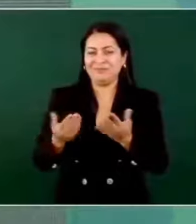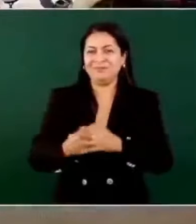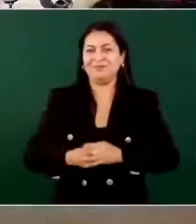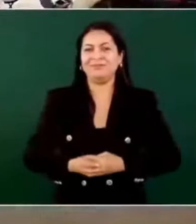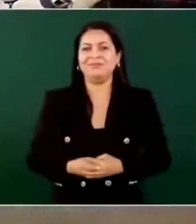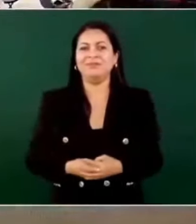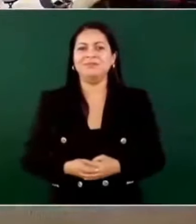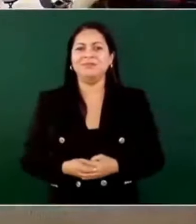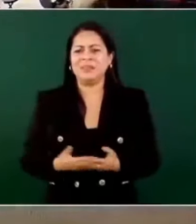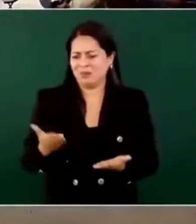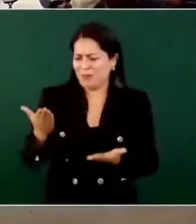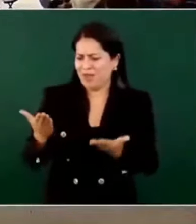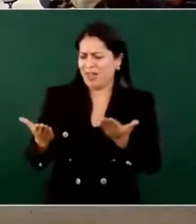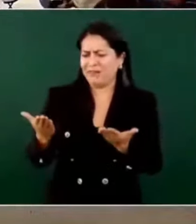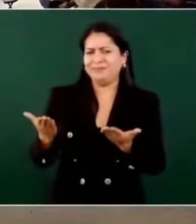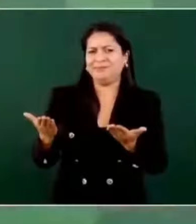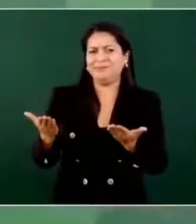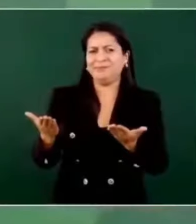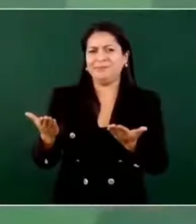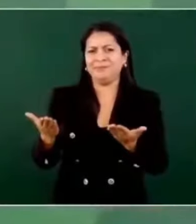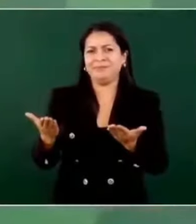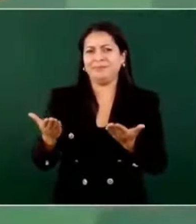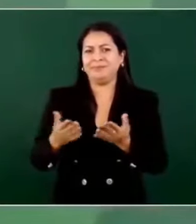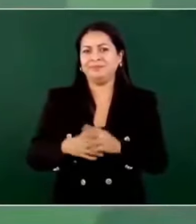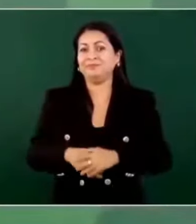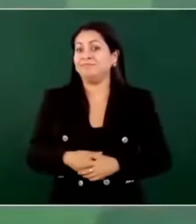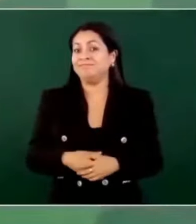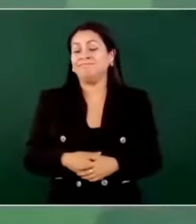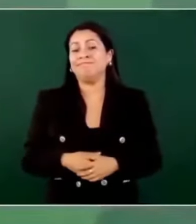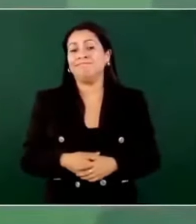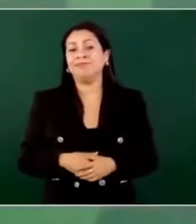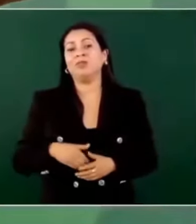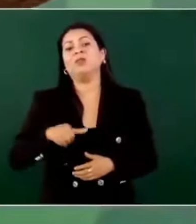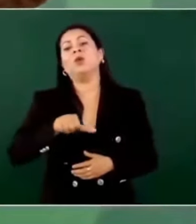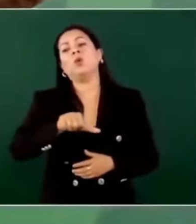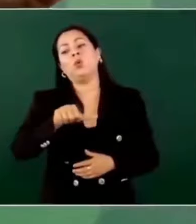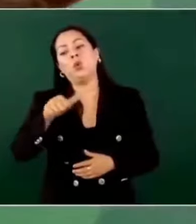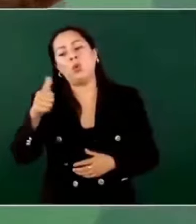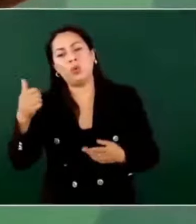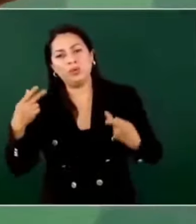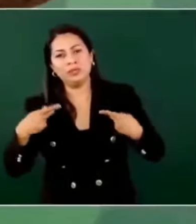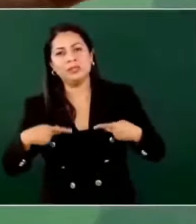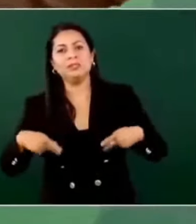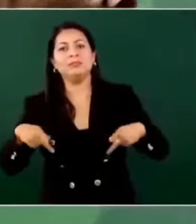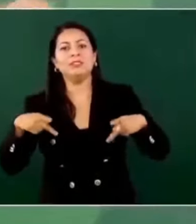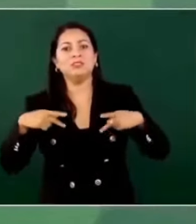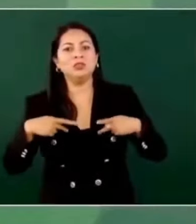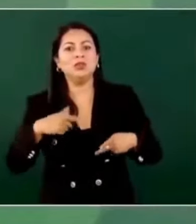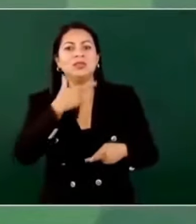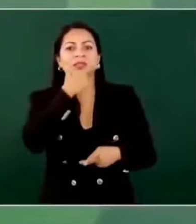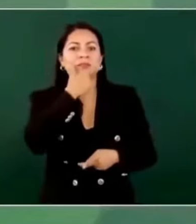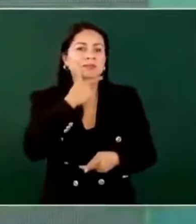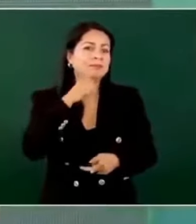se compare con otros, con otras.